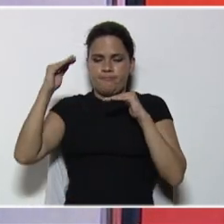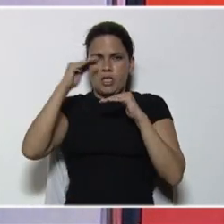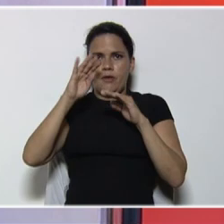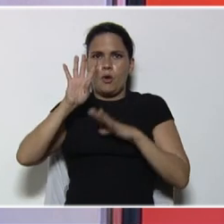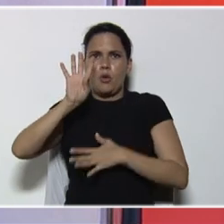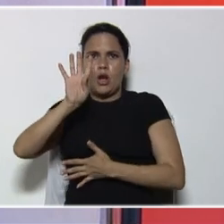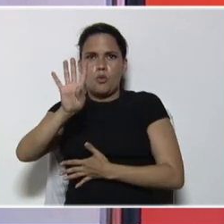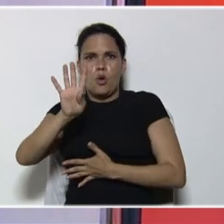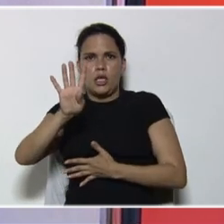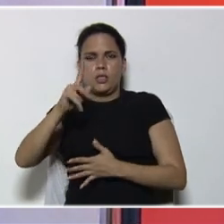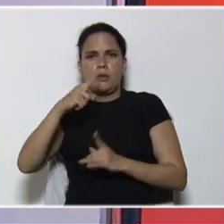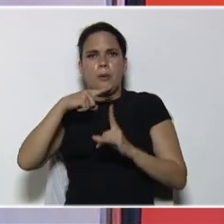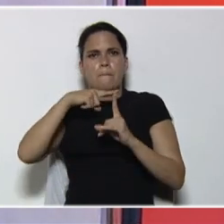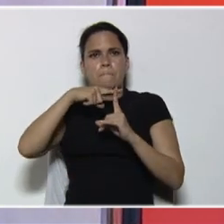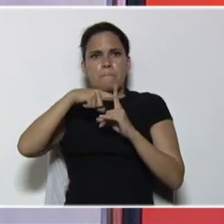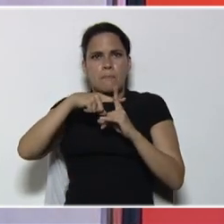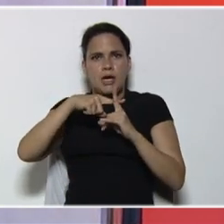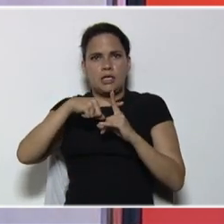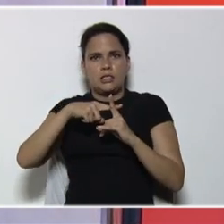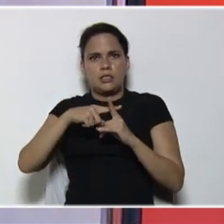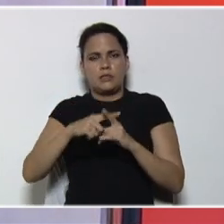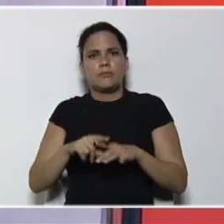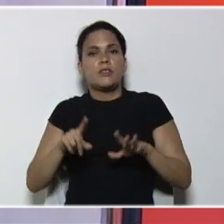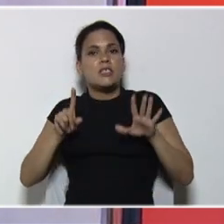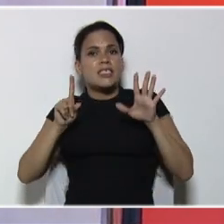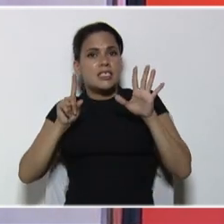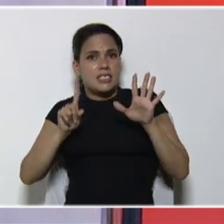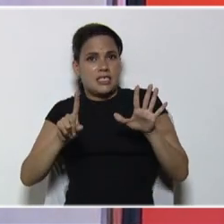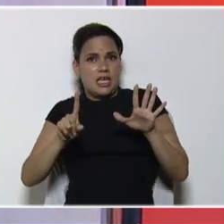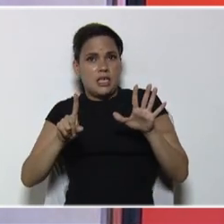más, 6,